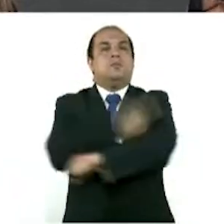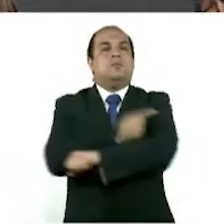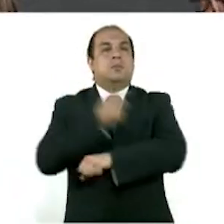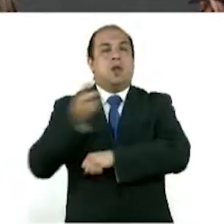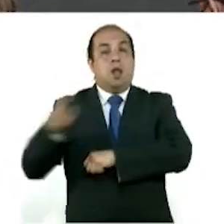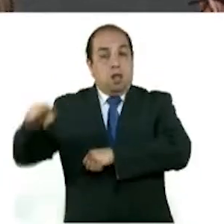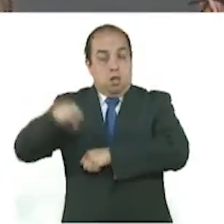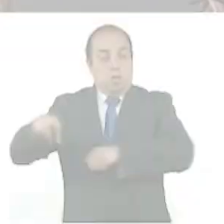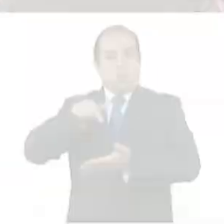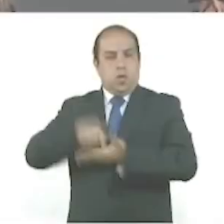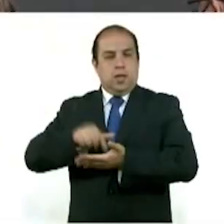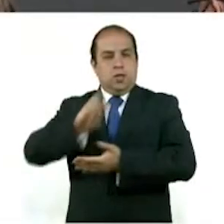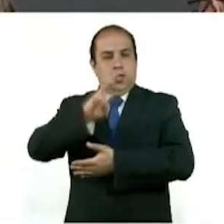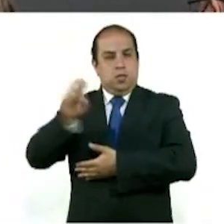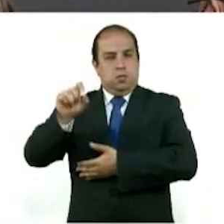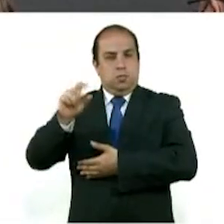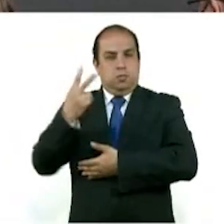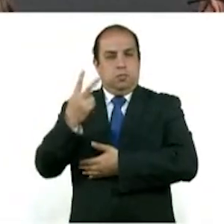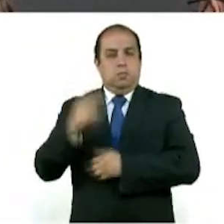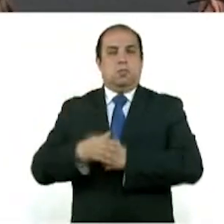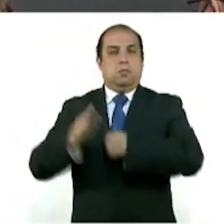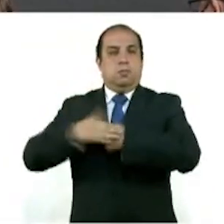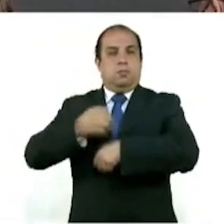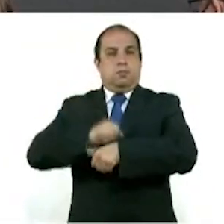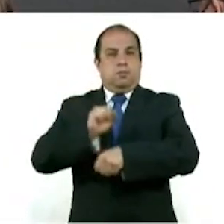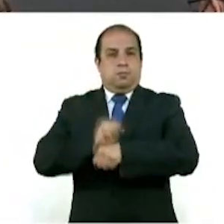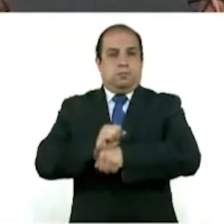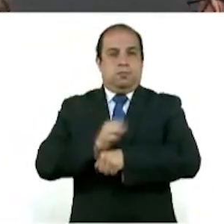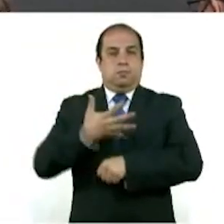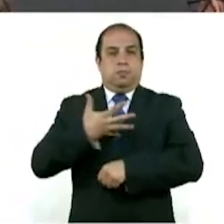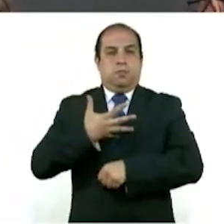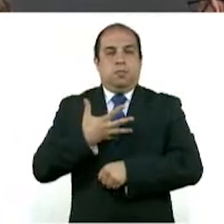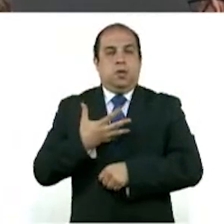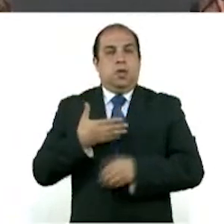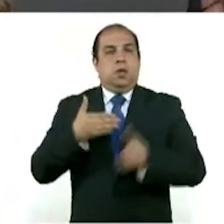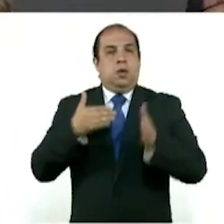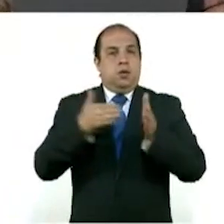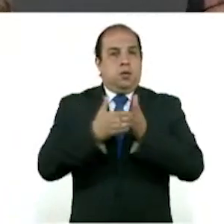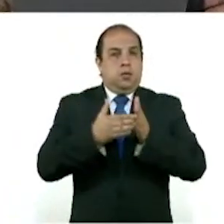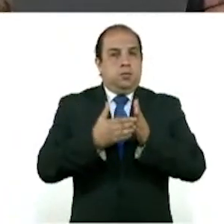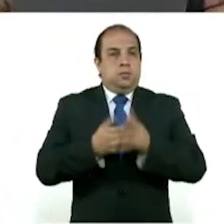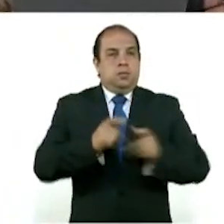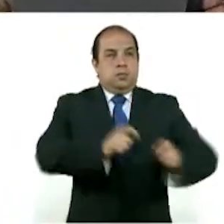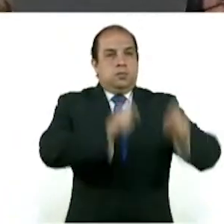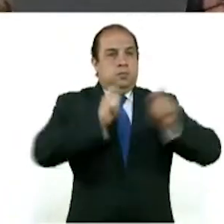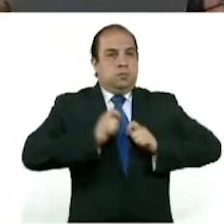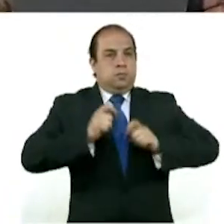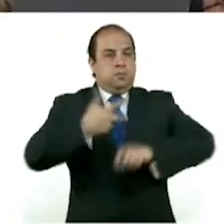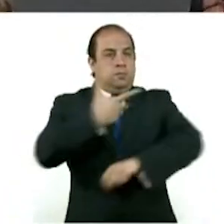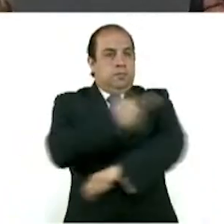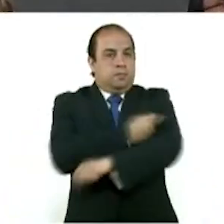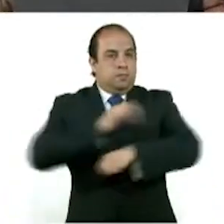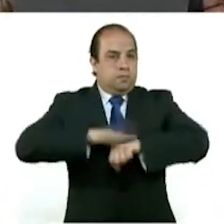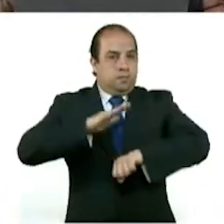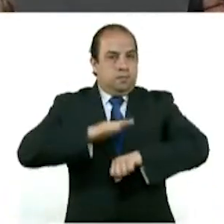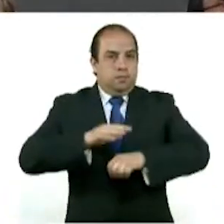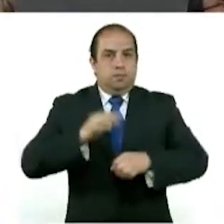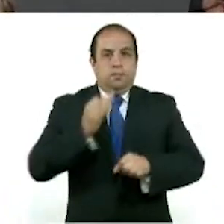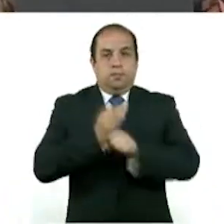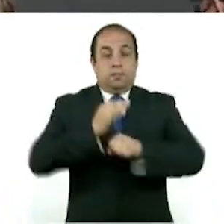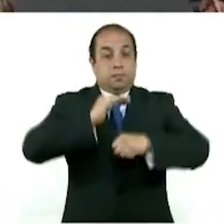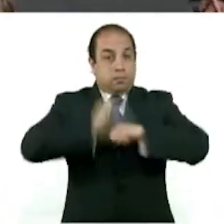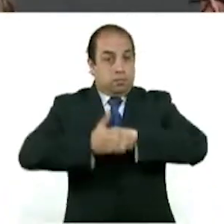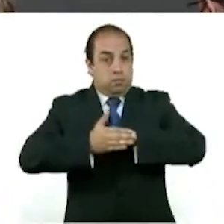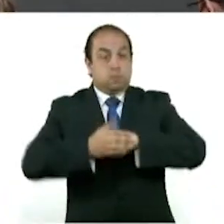tienen estos rangos de edad. La próxima semana estaremos tomando una pequeña pausa en lo que nos dan vacunas adicionales, nos hemos acabado las vacunas que nos